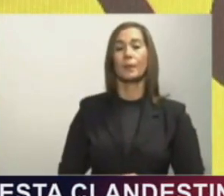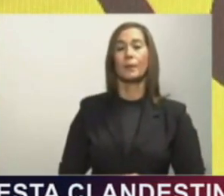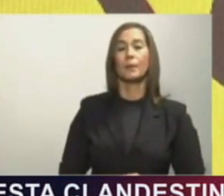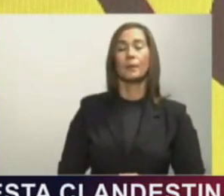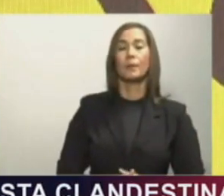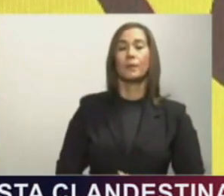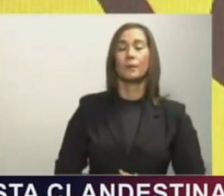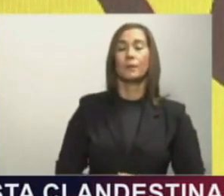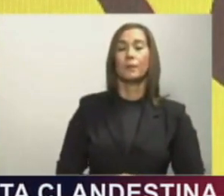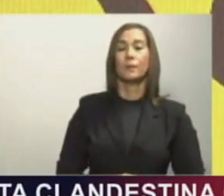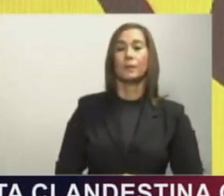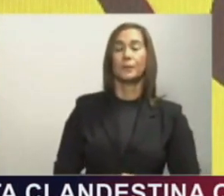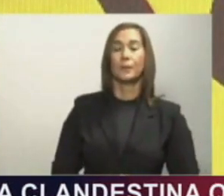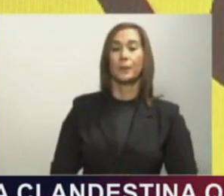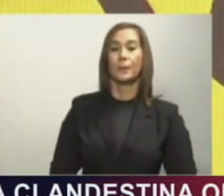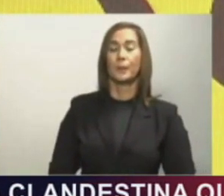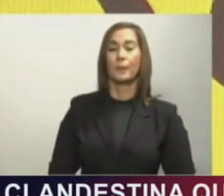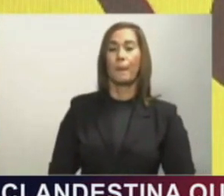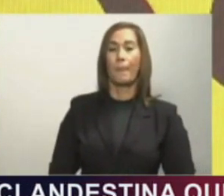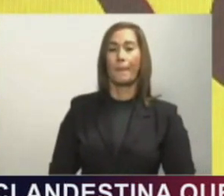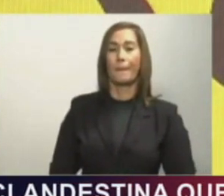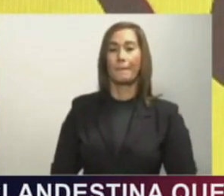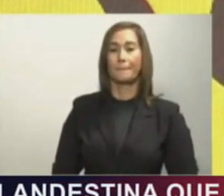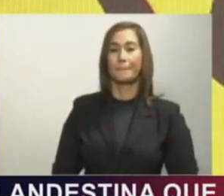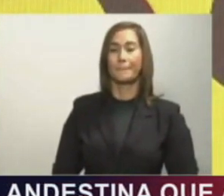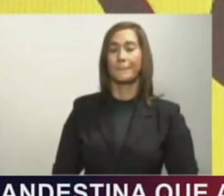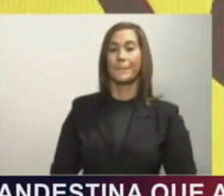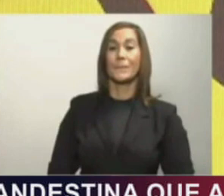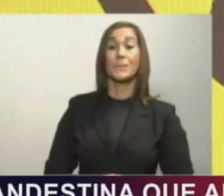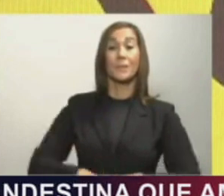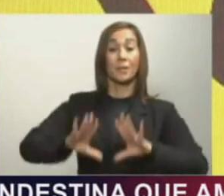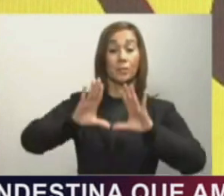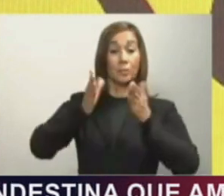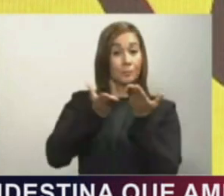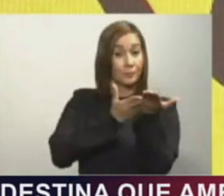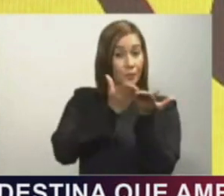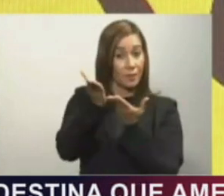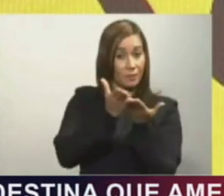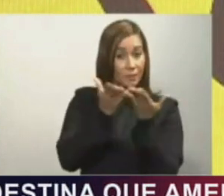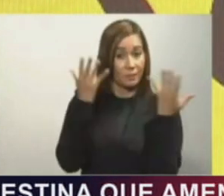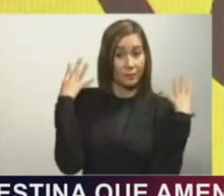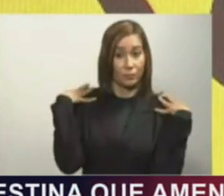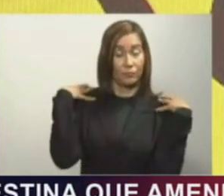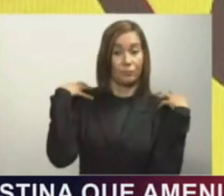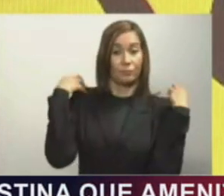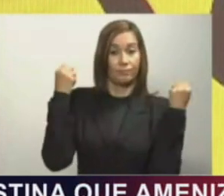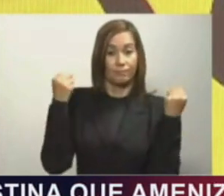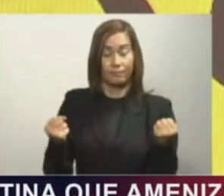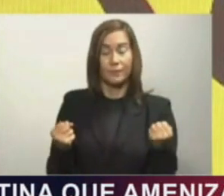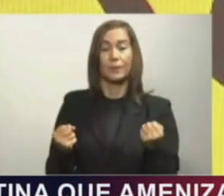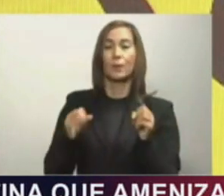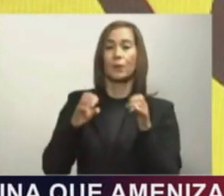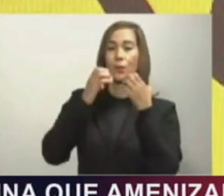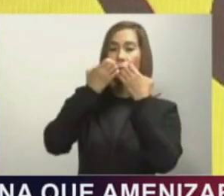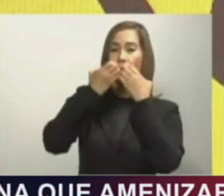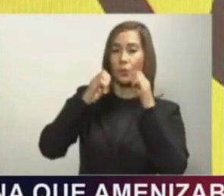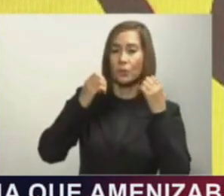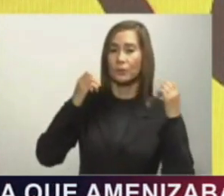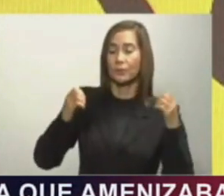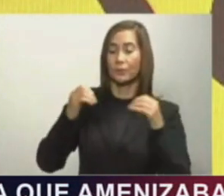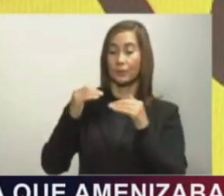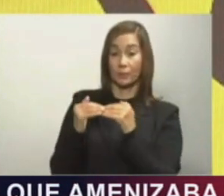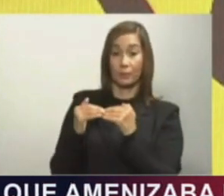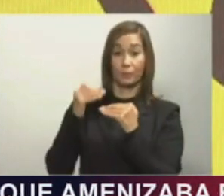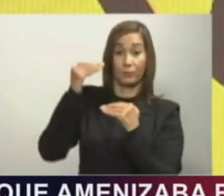estudiantes. En el ámbito de los servicios de salud, los esfuerzos han estado encaminados